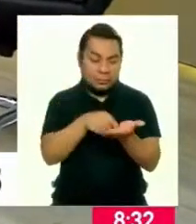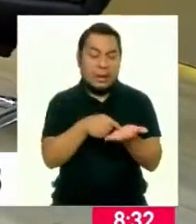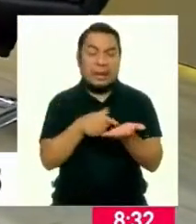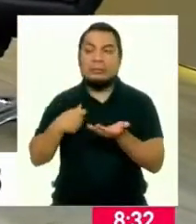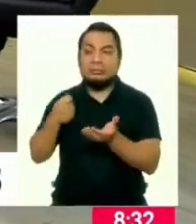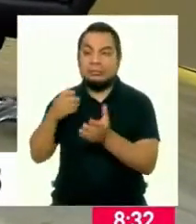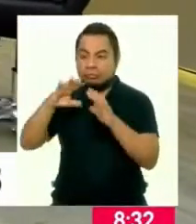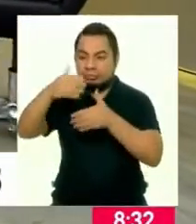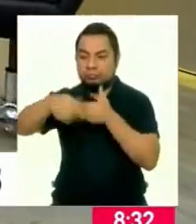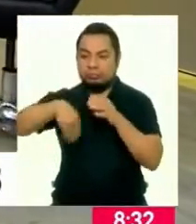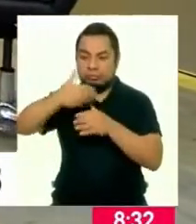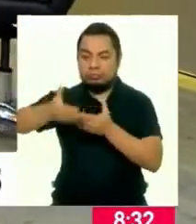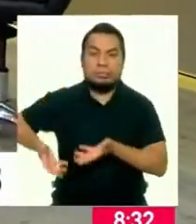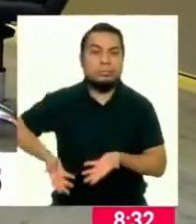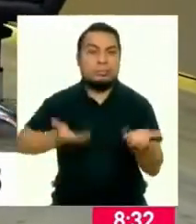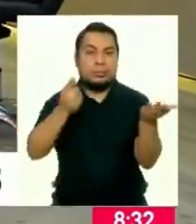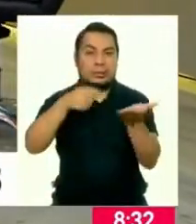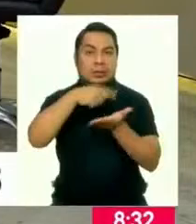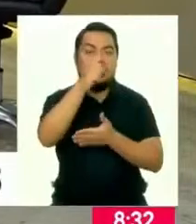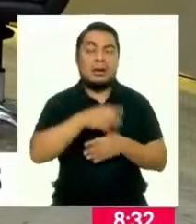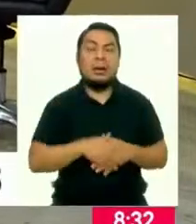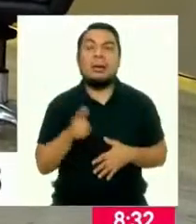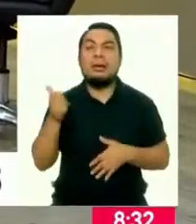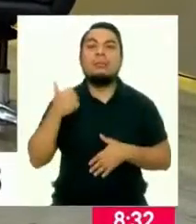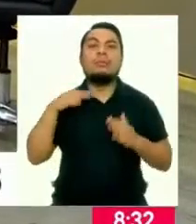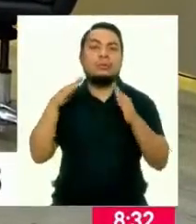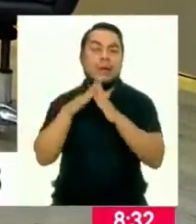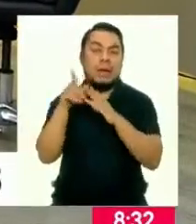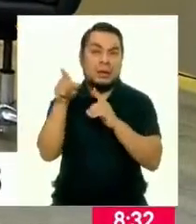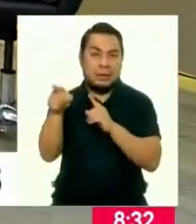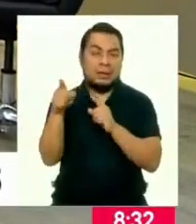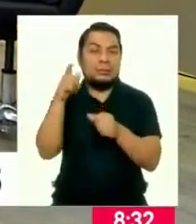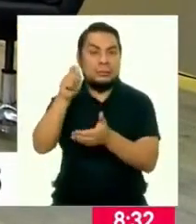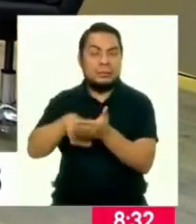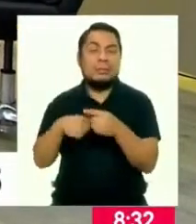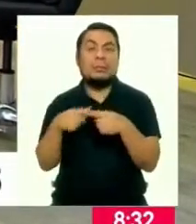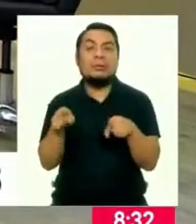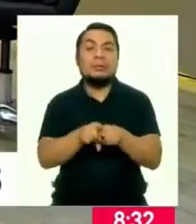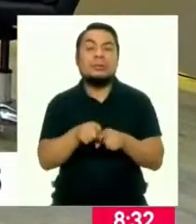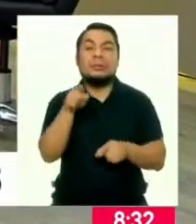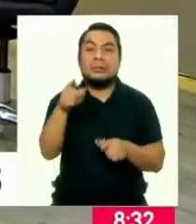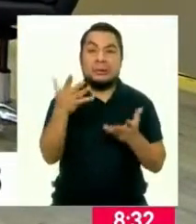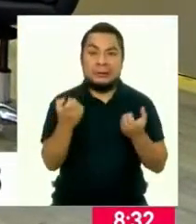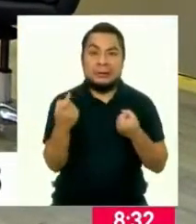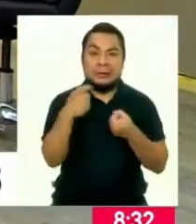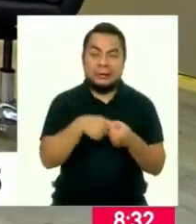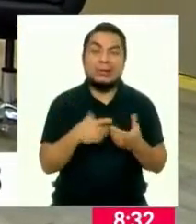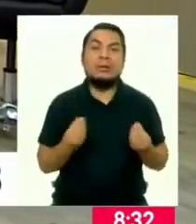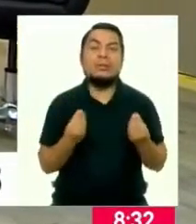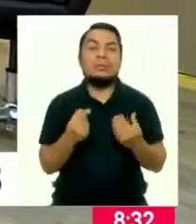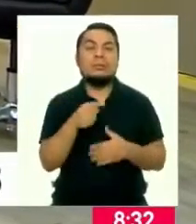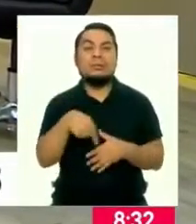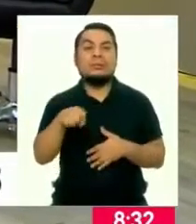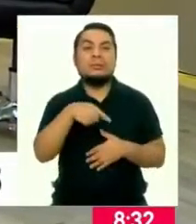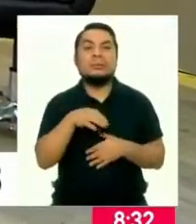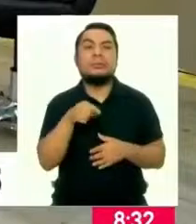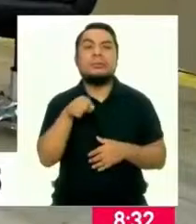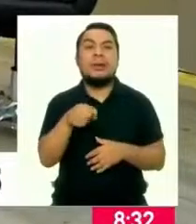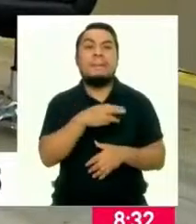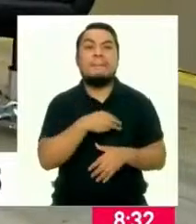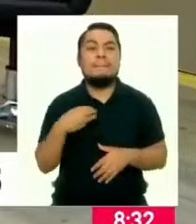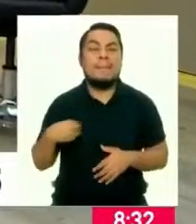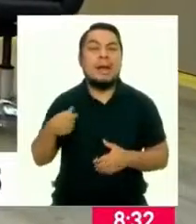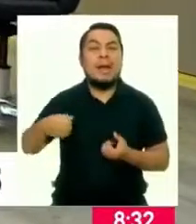por supuesto, los agricultores que desean tener ese tipo de conexión a través de las direcciones regionales del